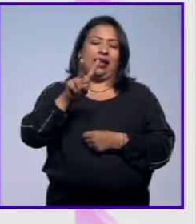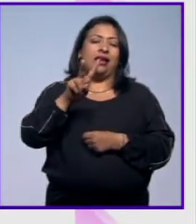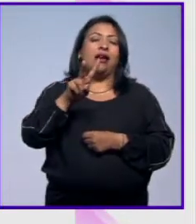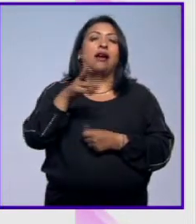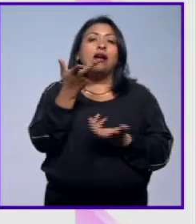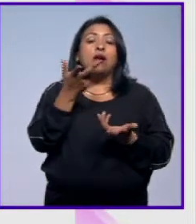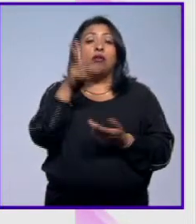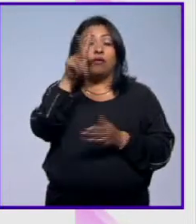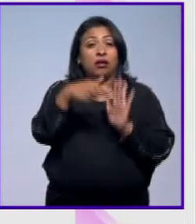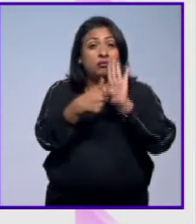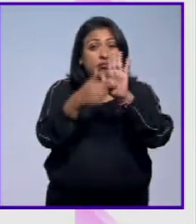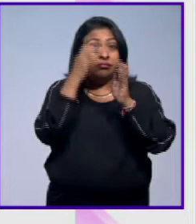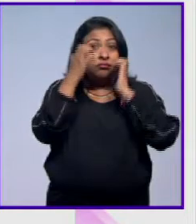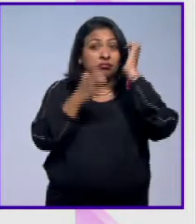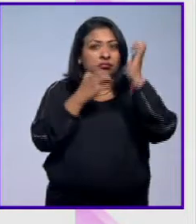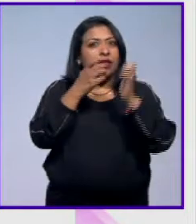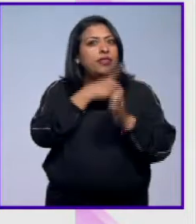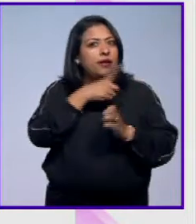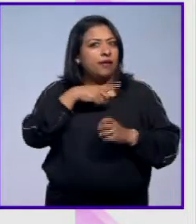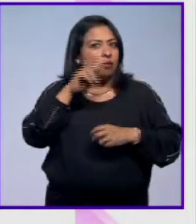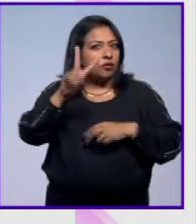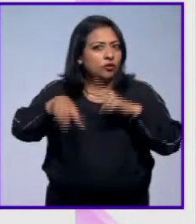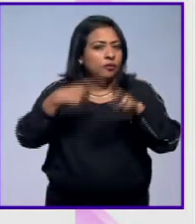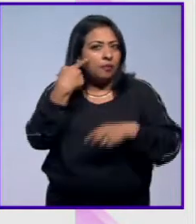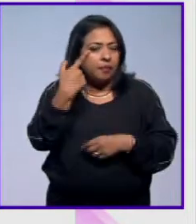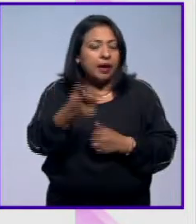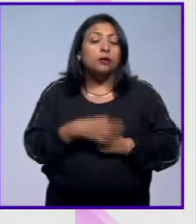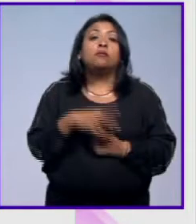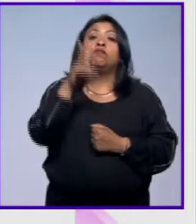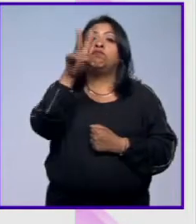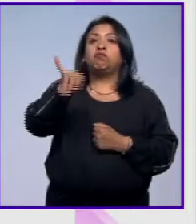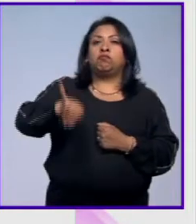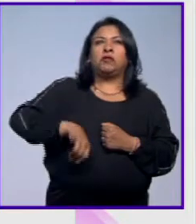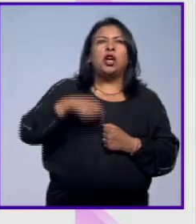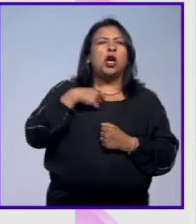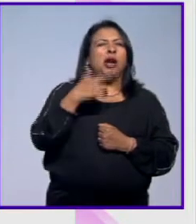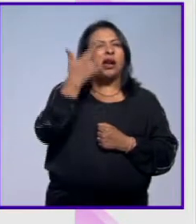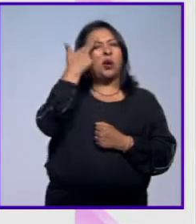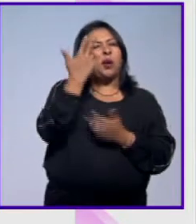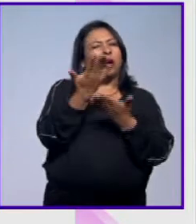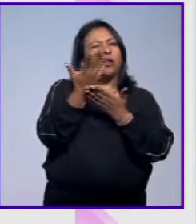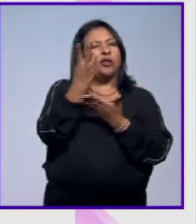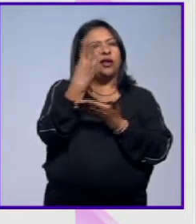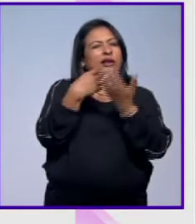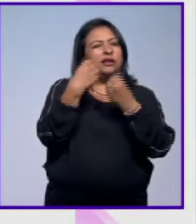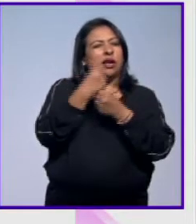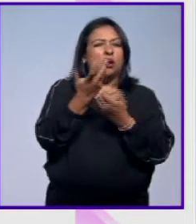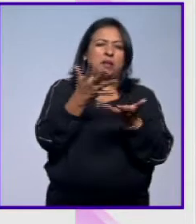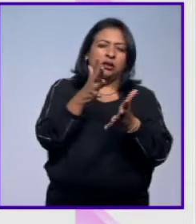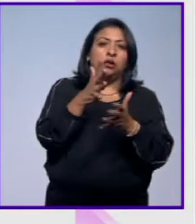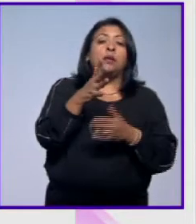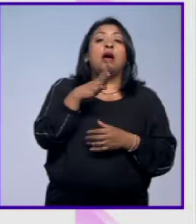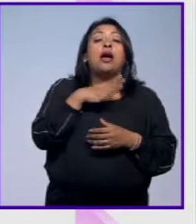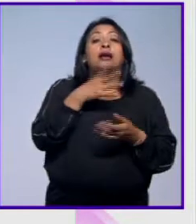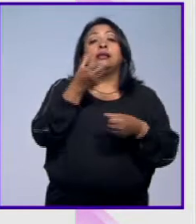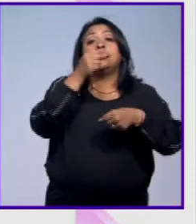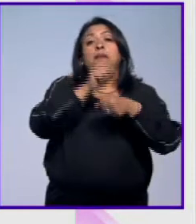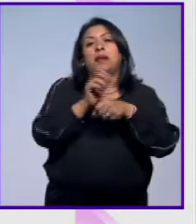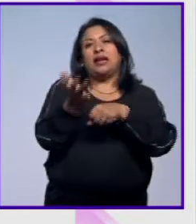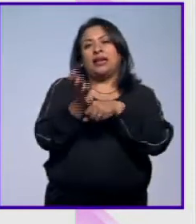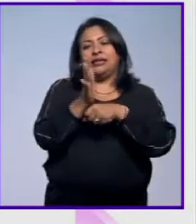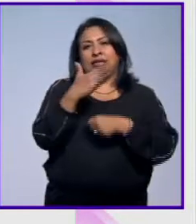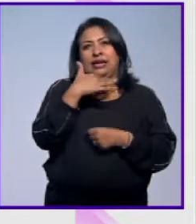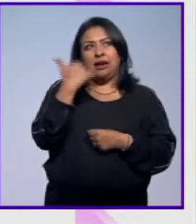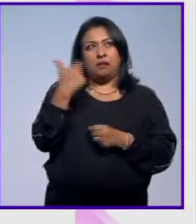Wehman una muestra que no hay que perderse además está bien interesante yo recuerdo hace unos tres años más o menos durante la semana de cine